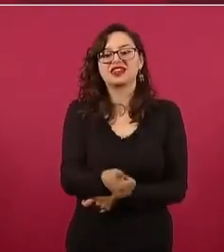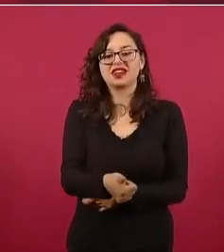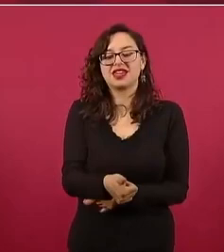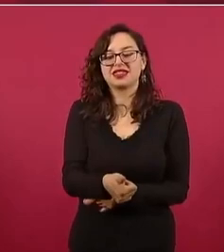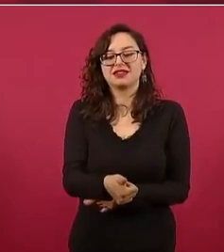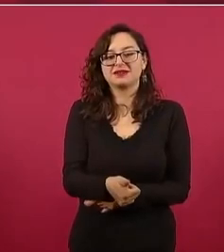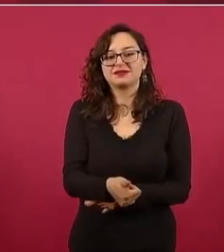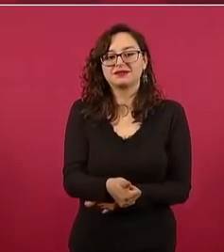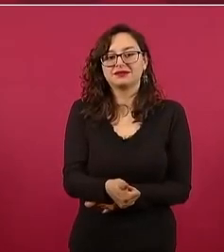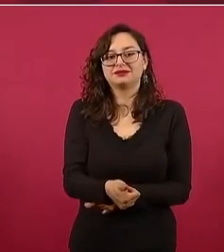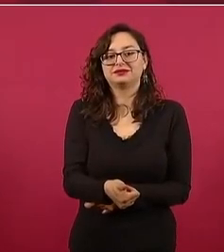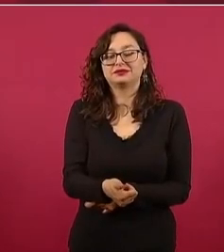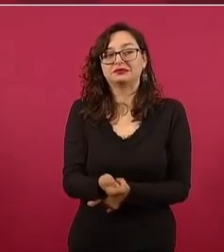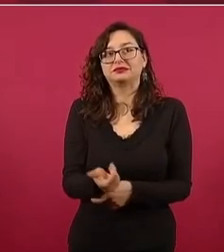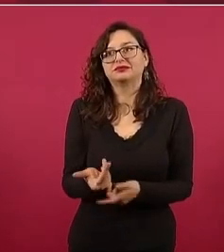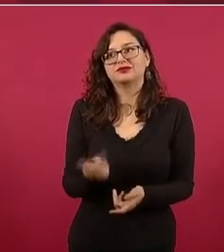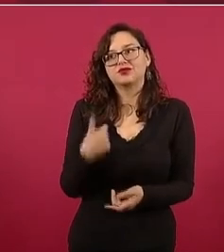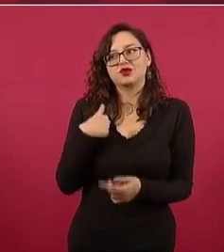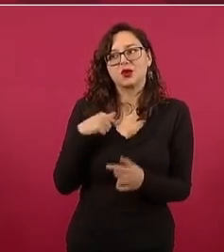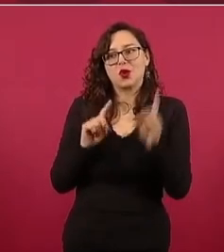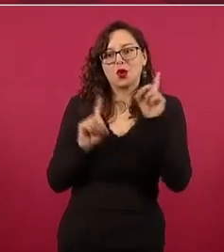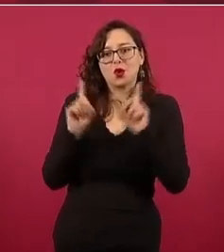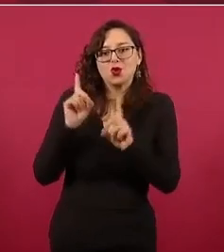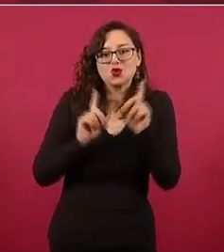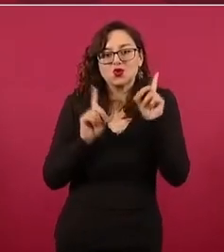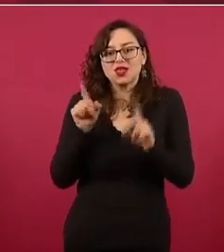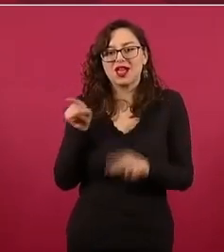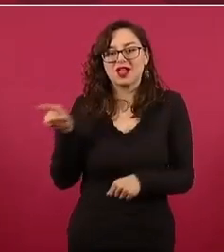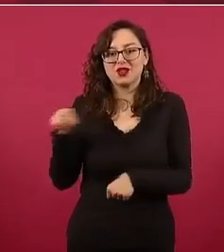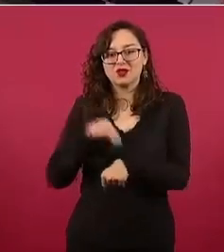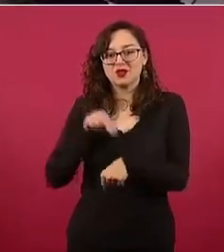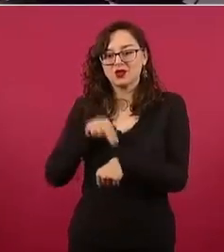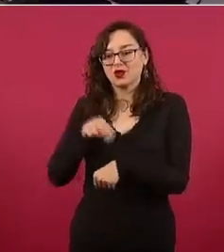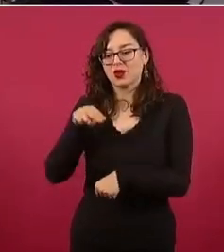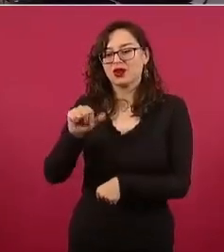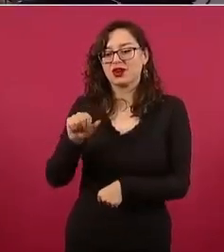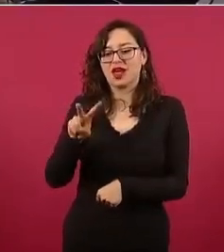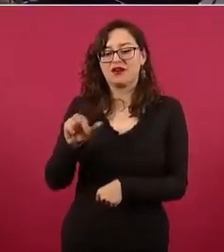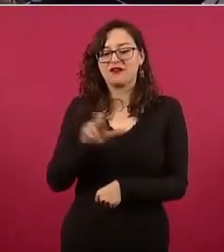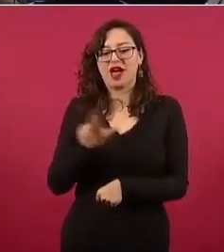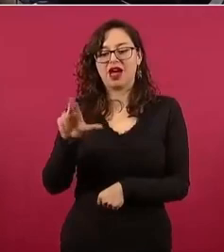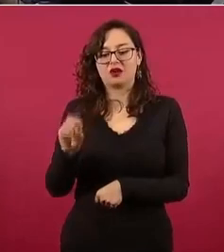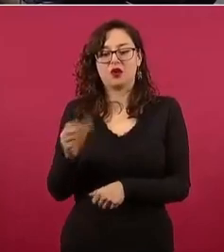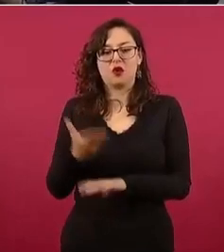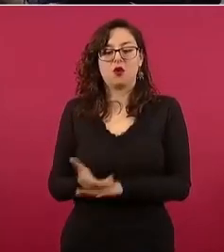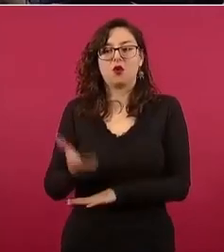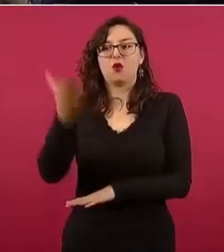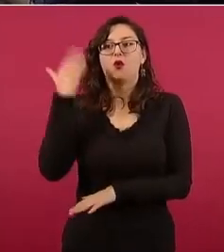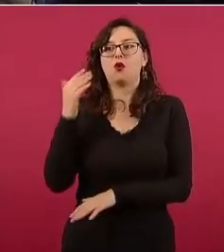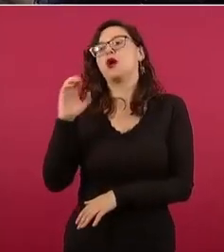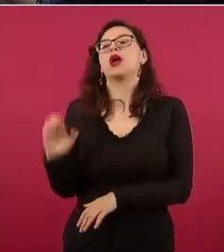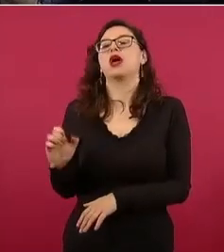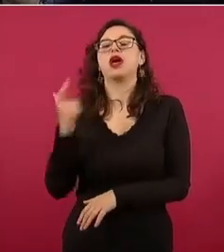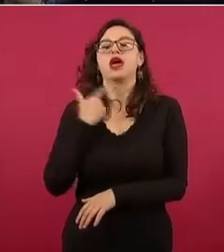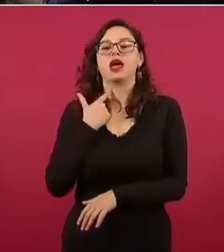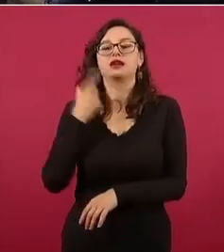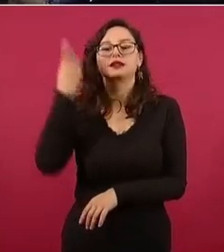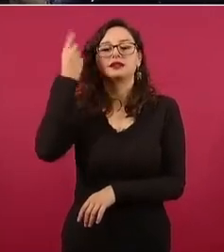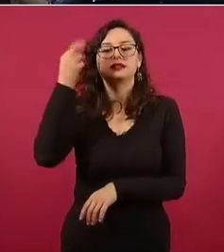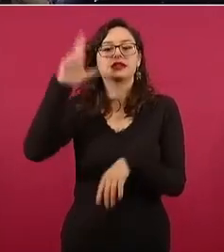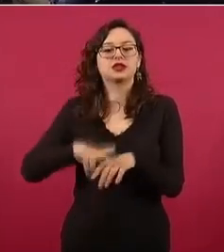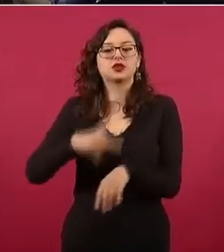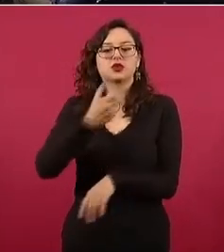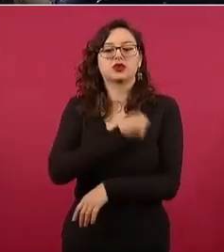doctor Navarro fue director de salud delegado de salud